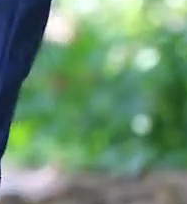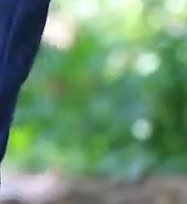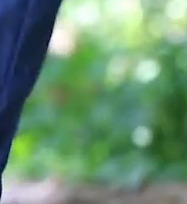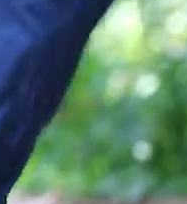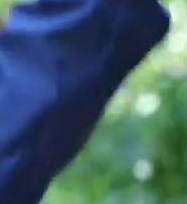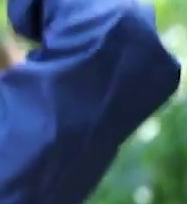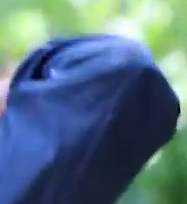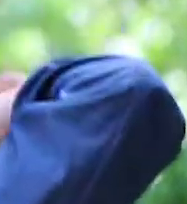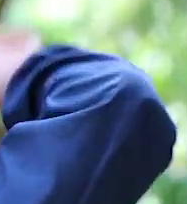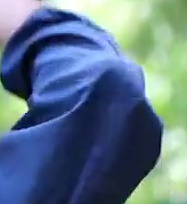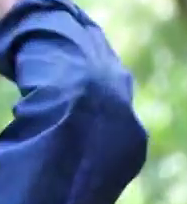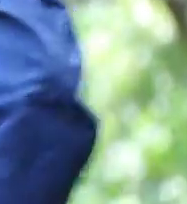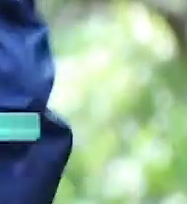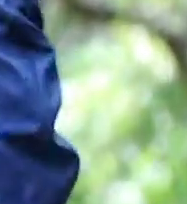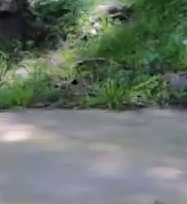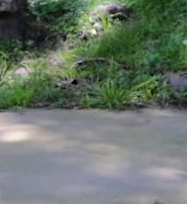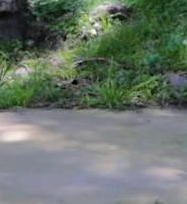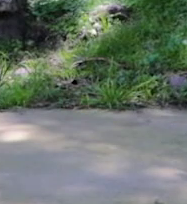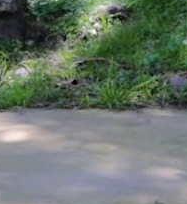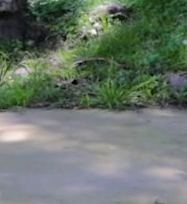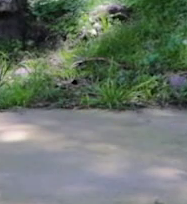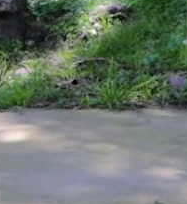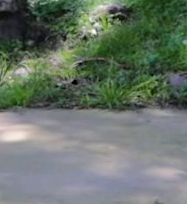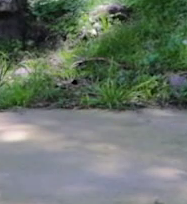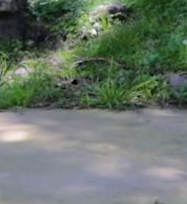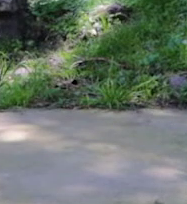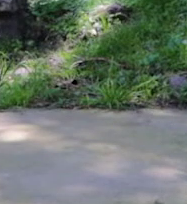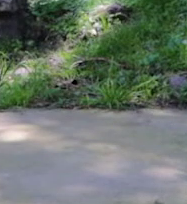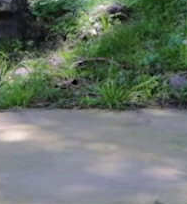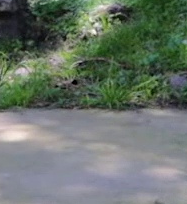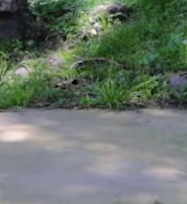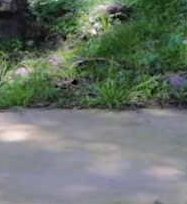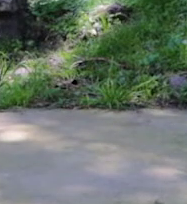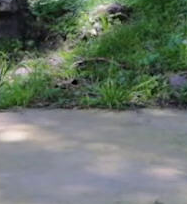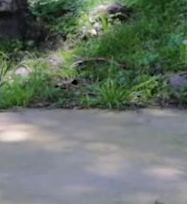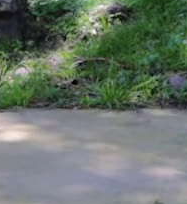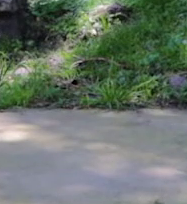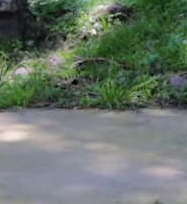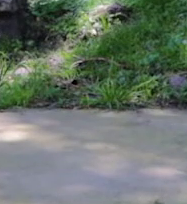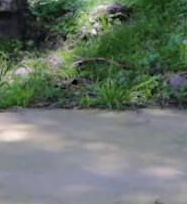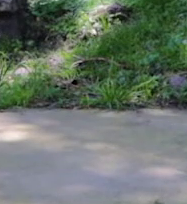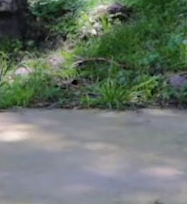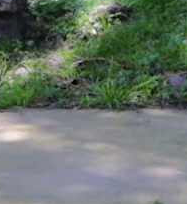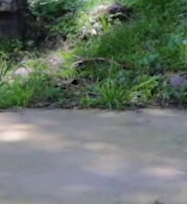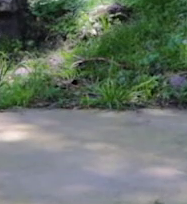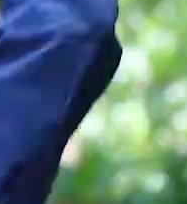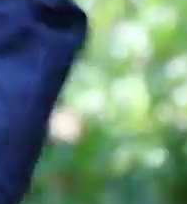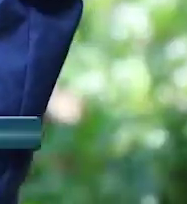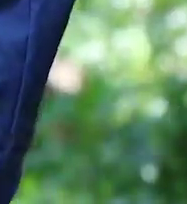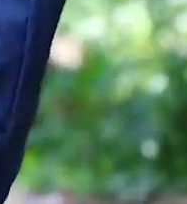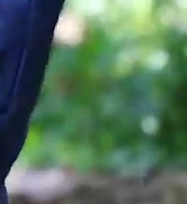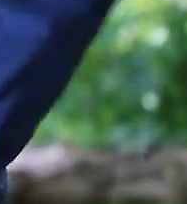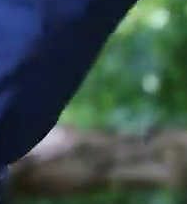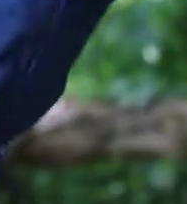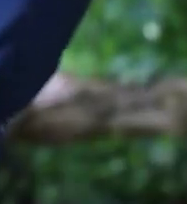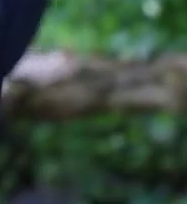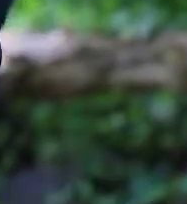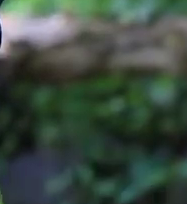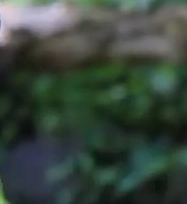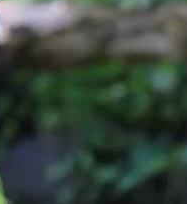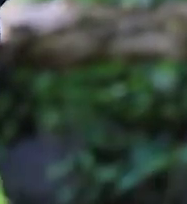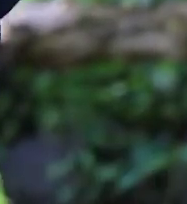Flexión, extendo, con fuerza, con fuerza. Bien, Jair, muy bien, con fuerza, uno más, bien,